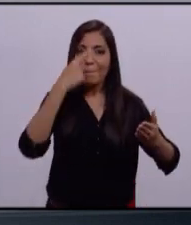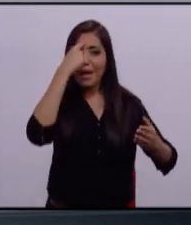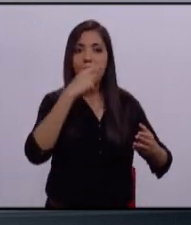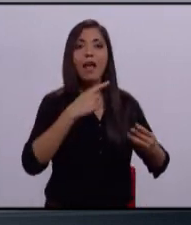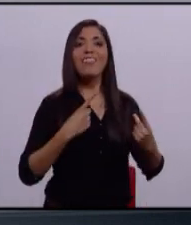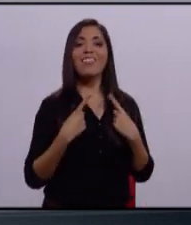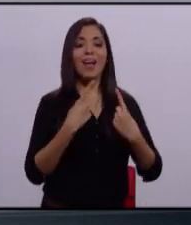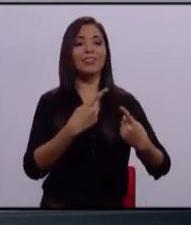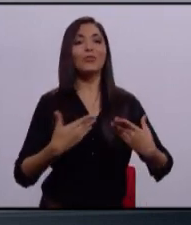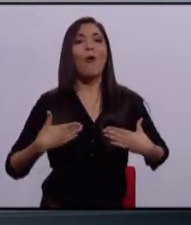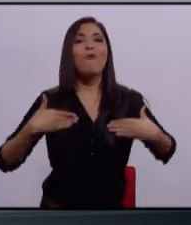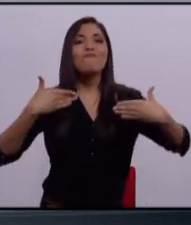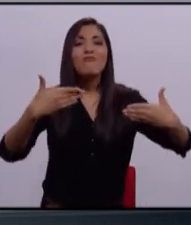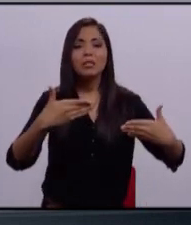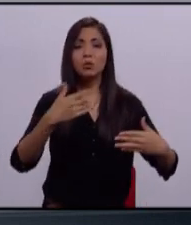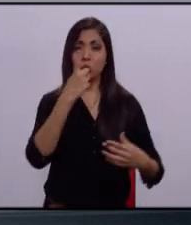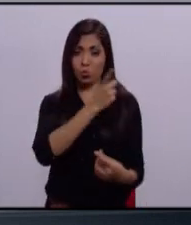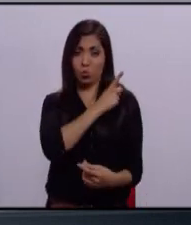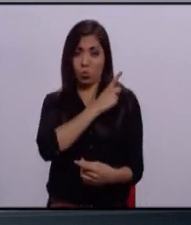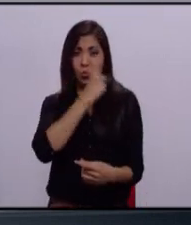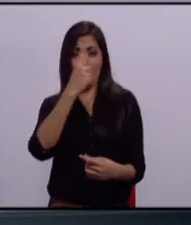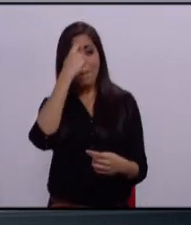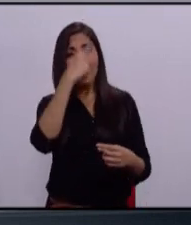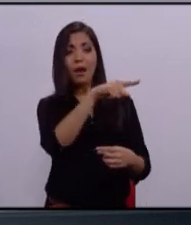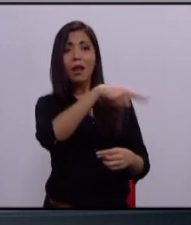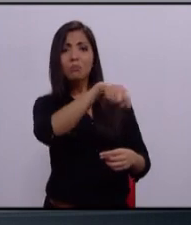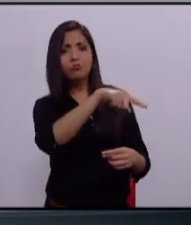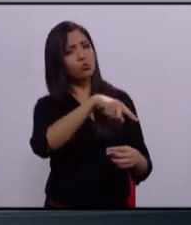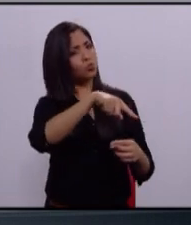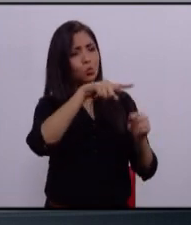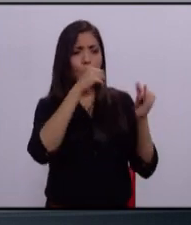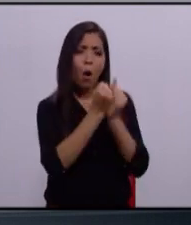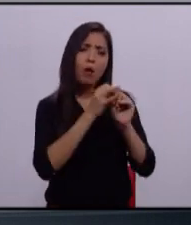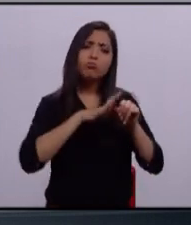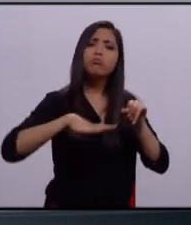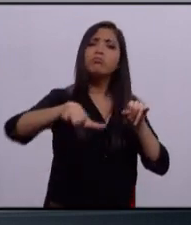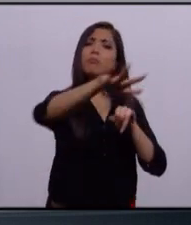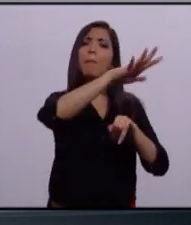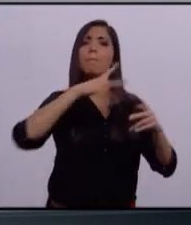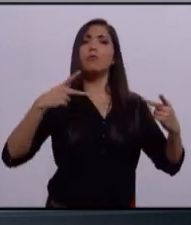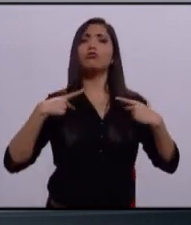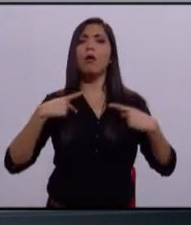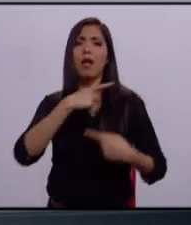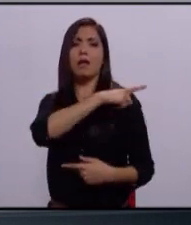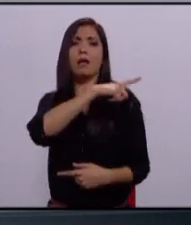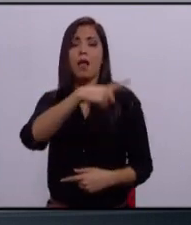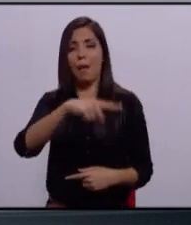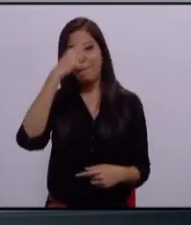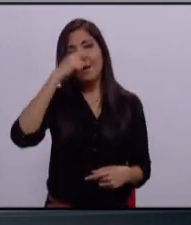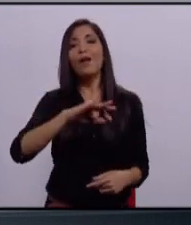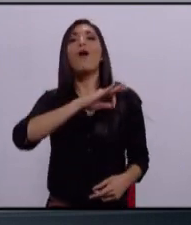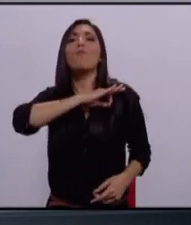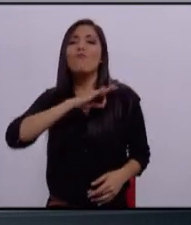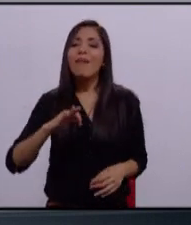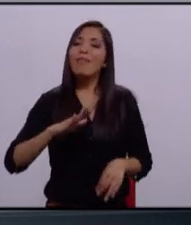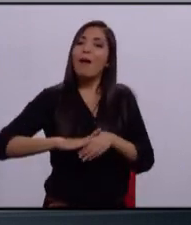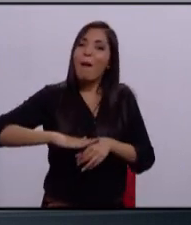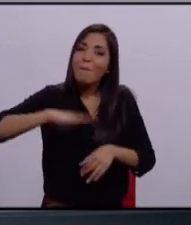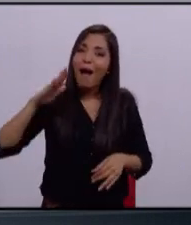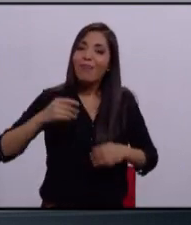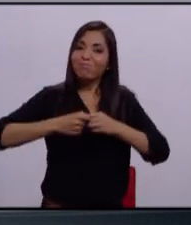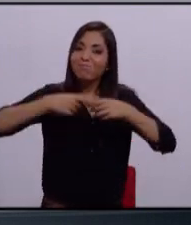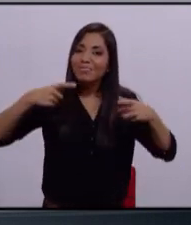confianza, no solamente a los empresarios, sino a la ciudadanía en general, para que existan más y mejores